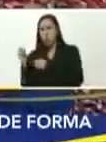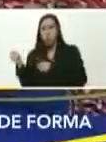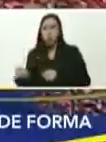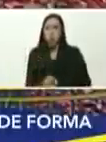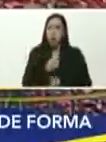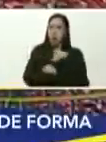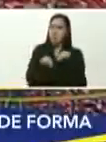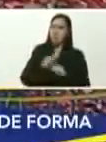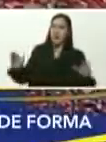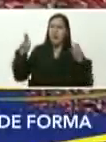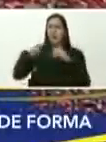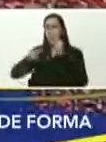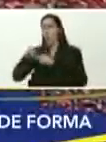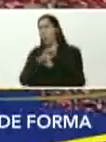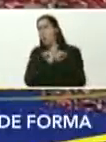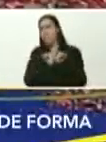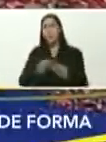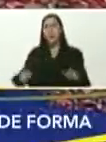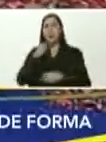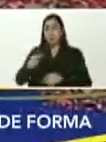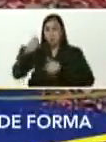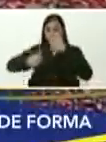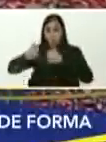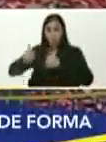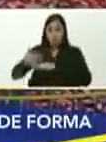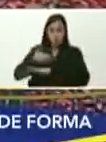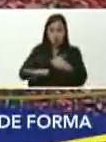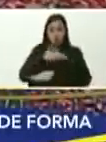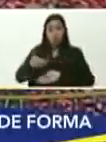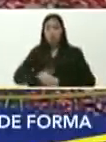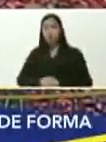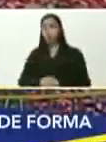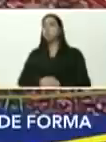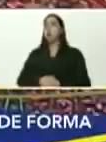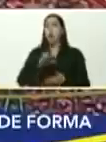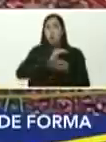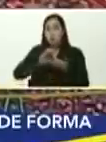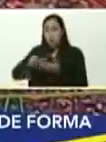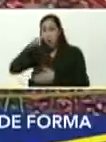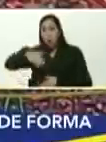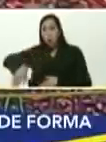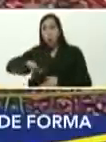ya basta, de estar construyendo, ahora hay que dedicar, el dinero, a la gente, decía él,